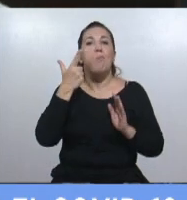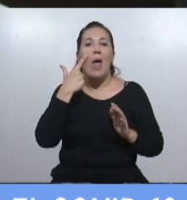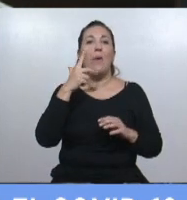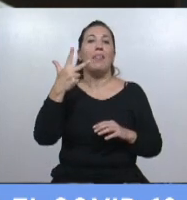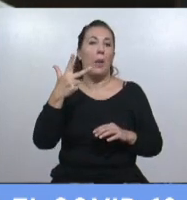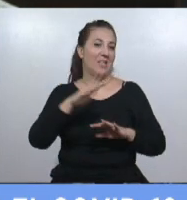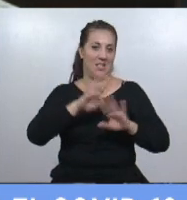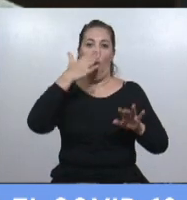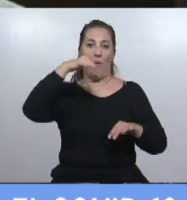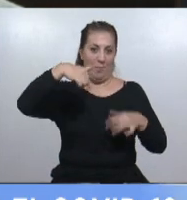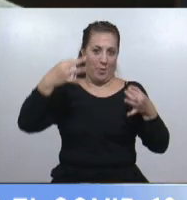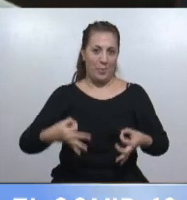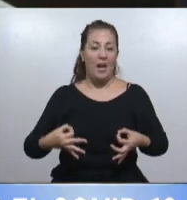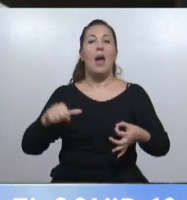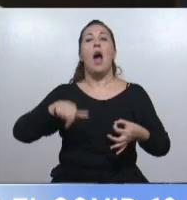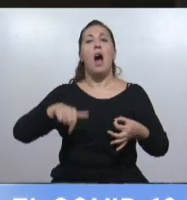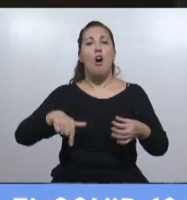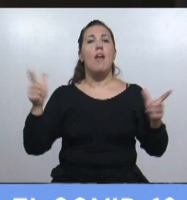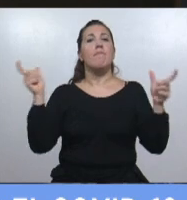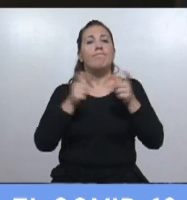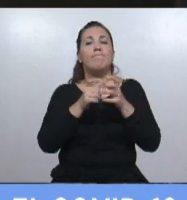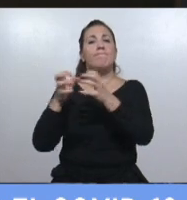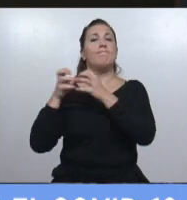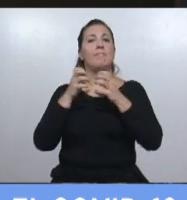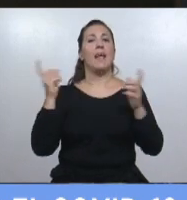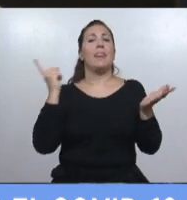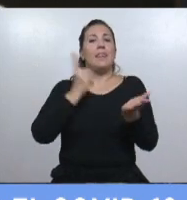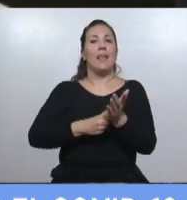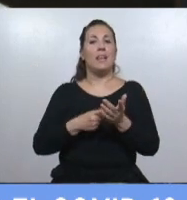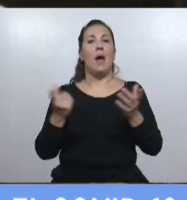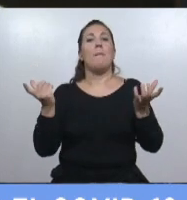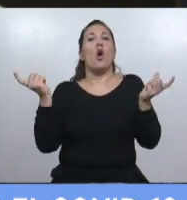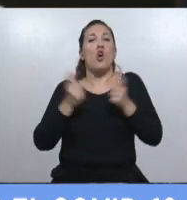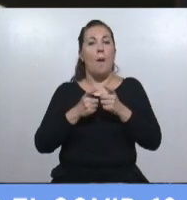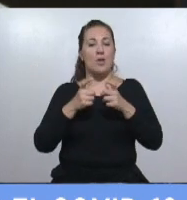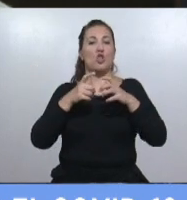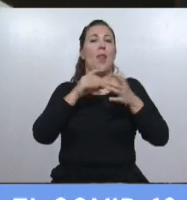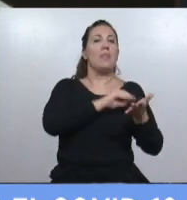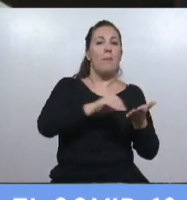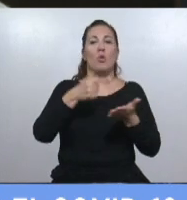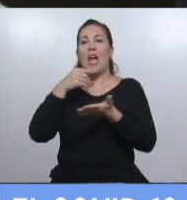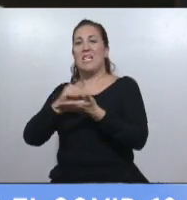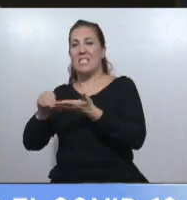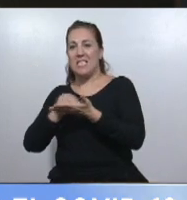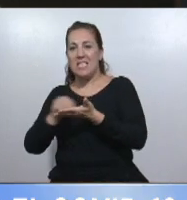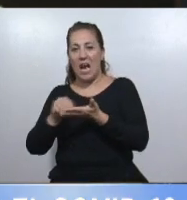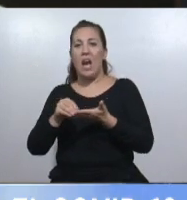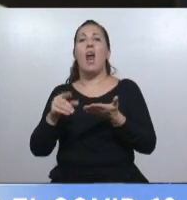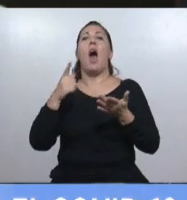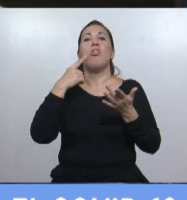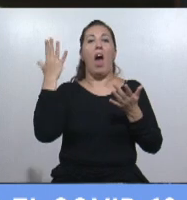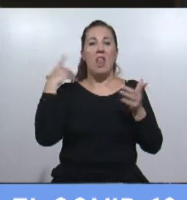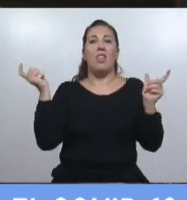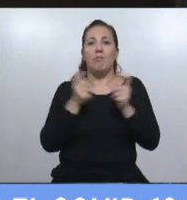Estamos tratando hoy un dictamen de la Comisión Bicameral de Trámite Legislativo, que dio dictamen favorable